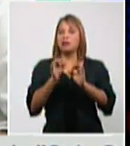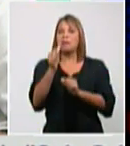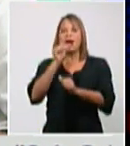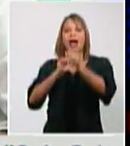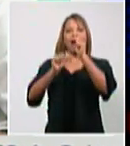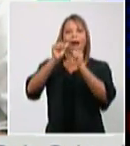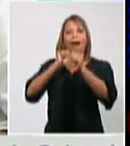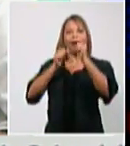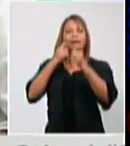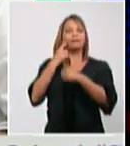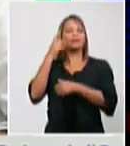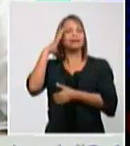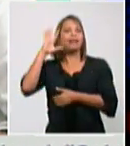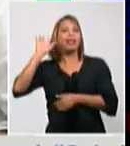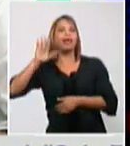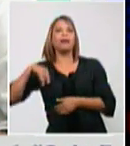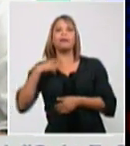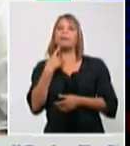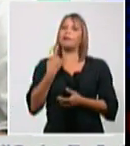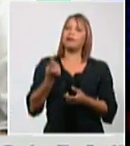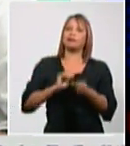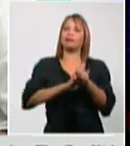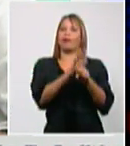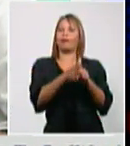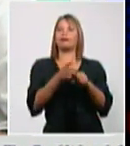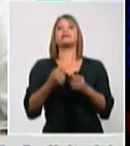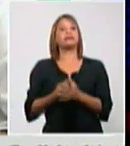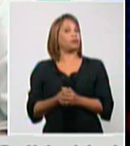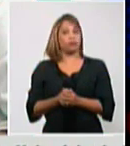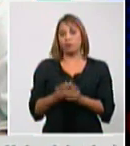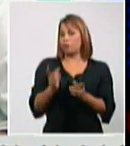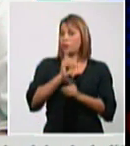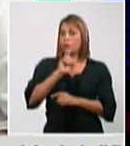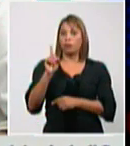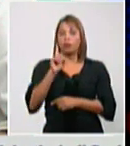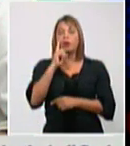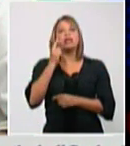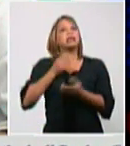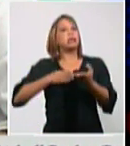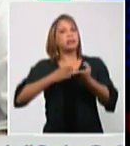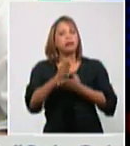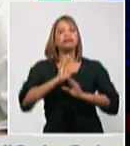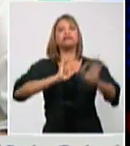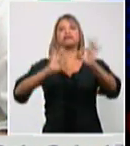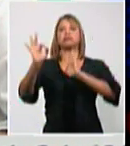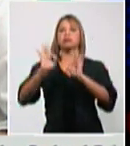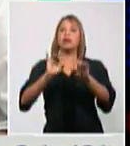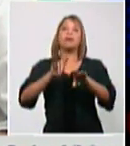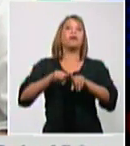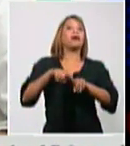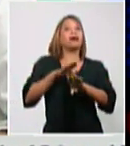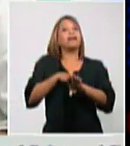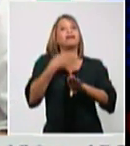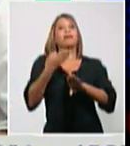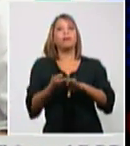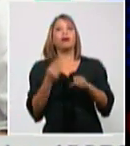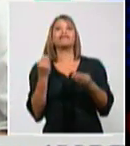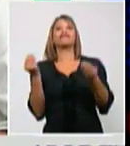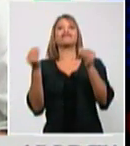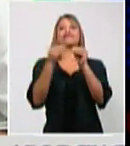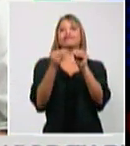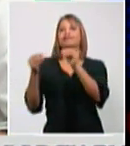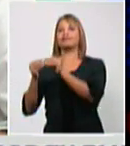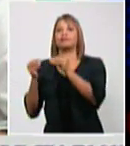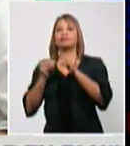momento de satisfacción puede convertirse en un momento desagradable después con el contagio de la enfermedad. Y que como